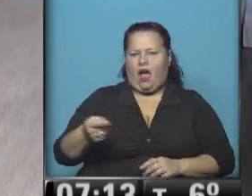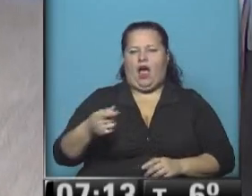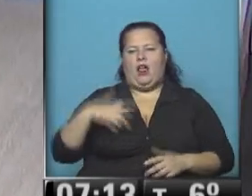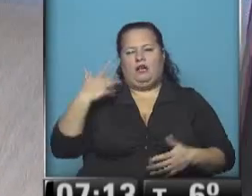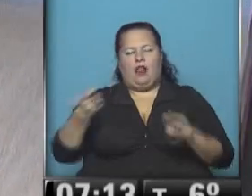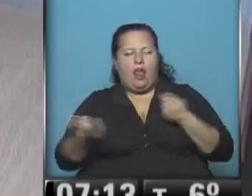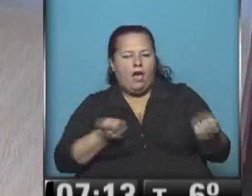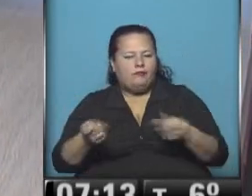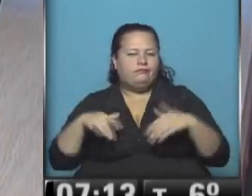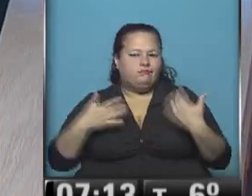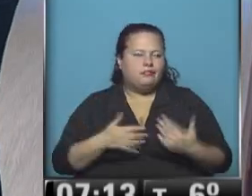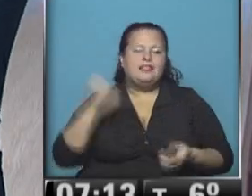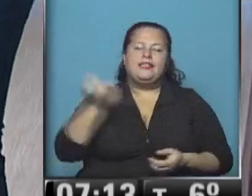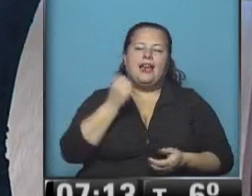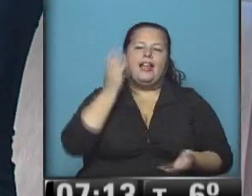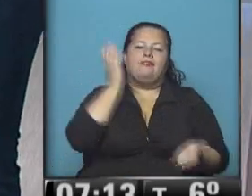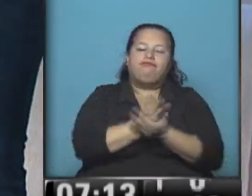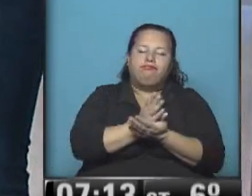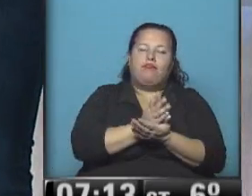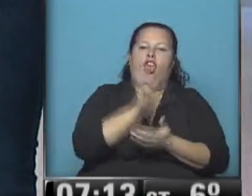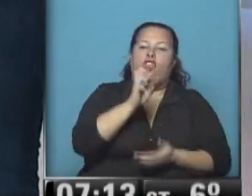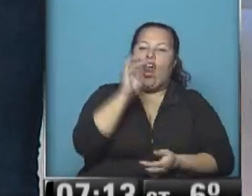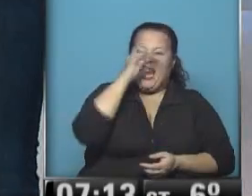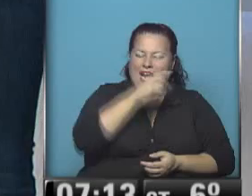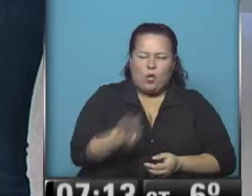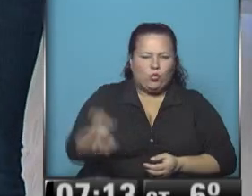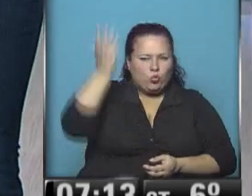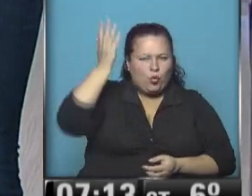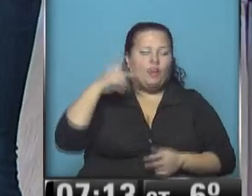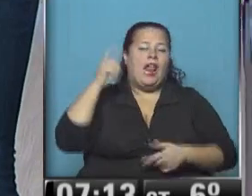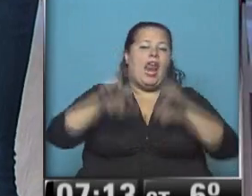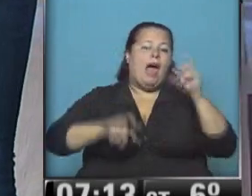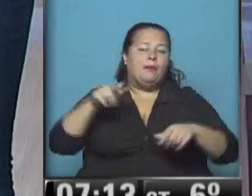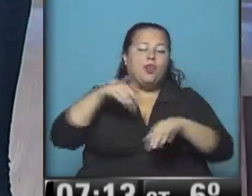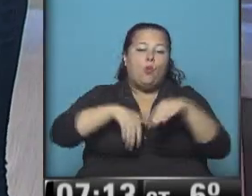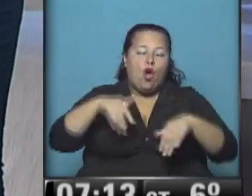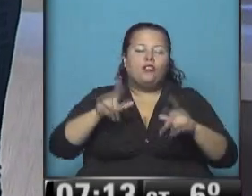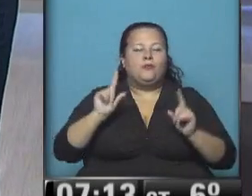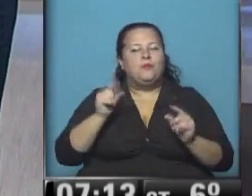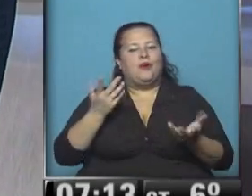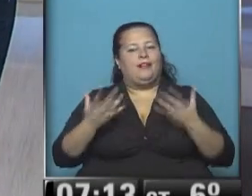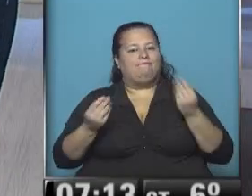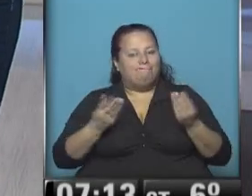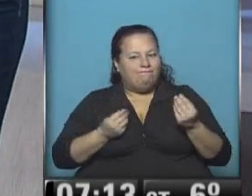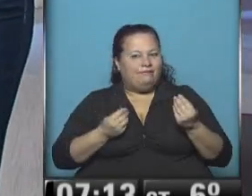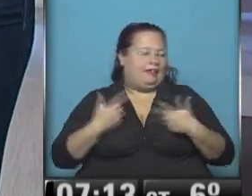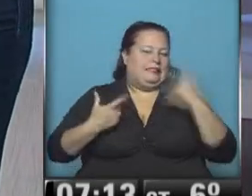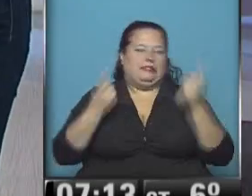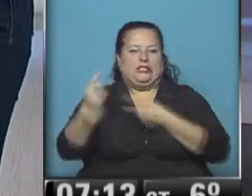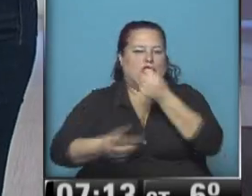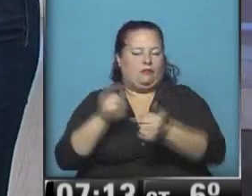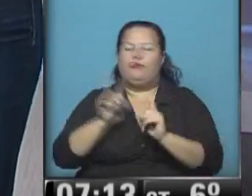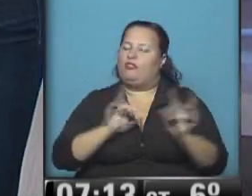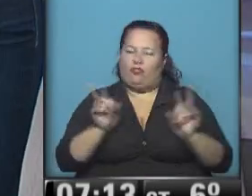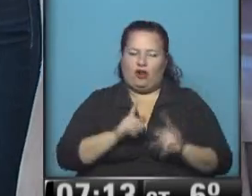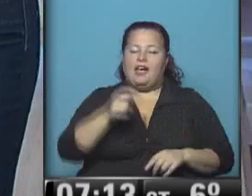ataques especulativos, tratando de marcar un dólar ilegal altísimo. Y la gente en años electorales a veces tiene un poco de temor y sale a comprar dólares. Bueno,